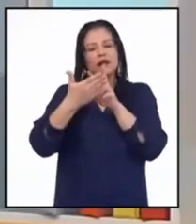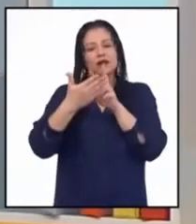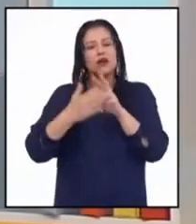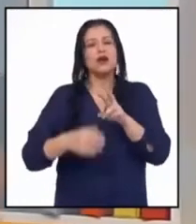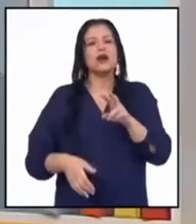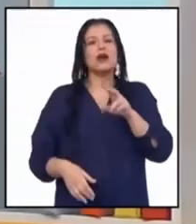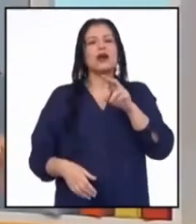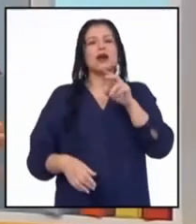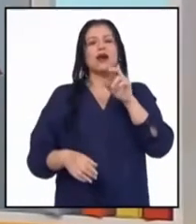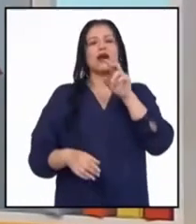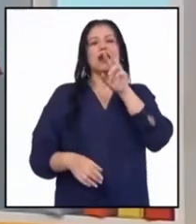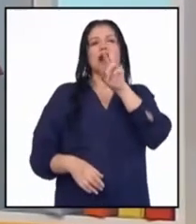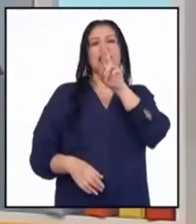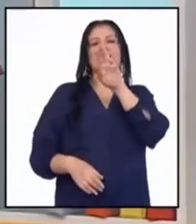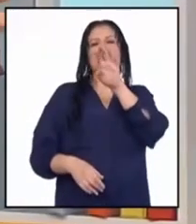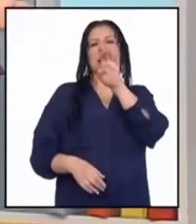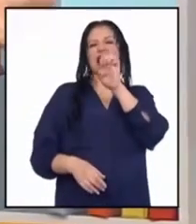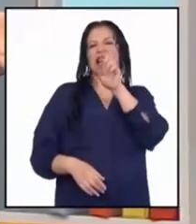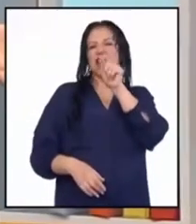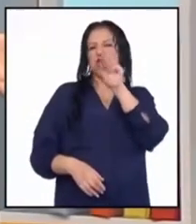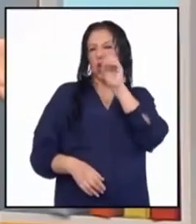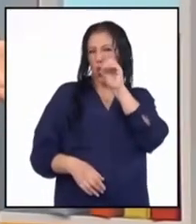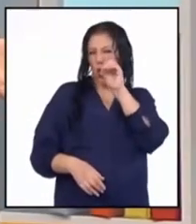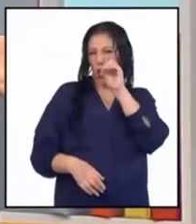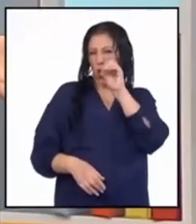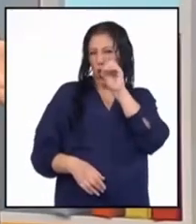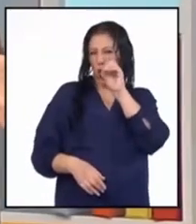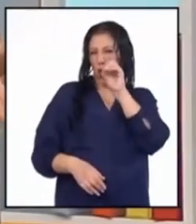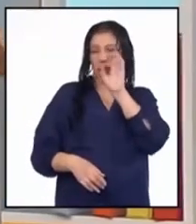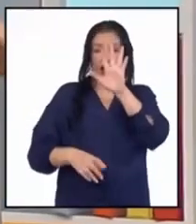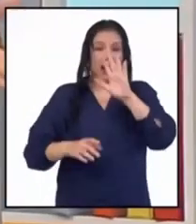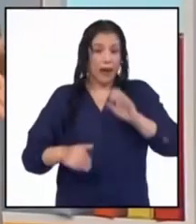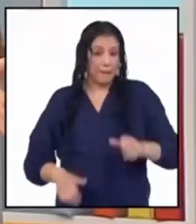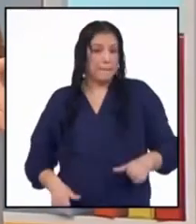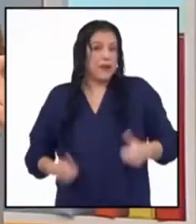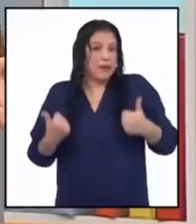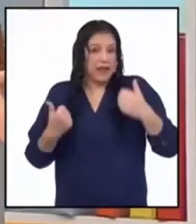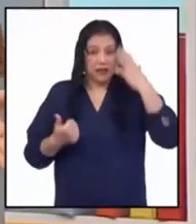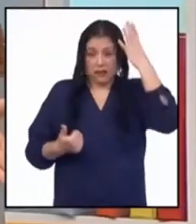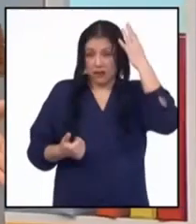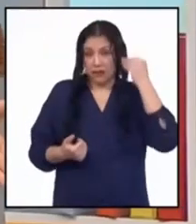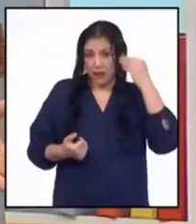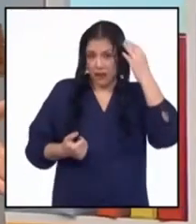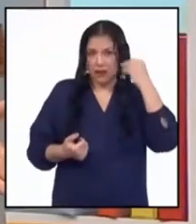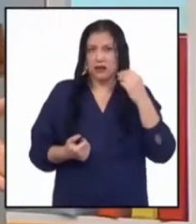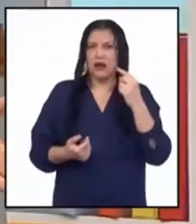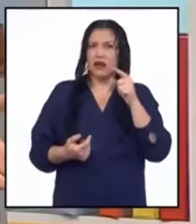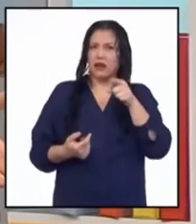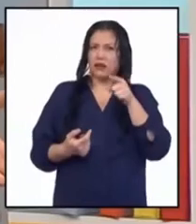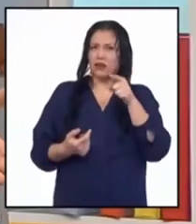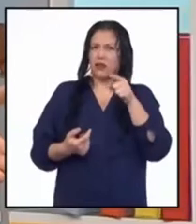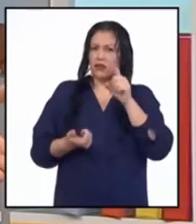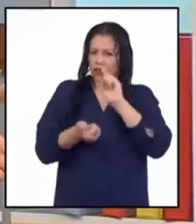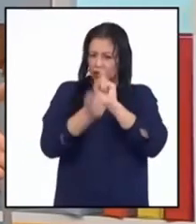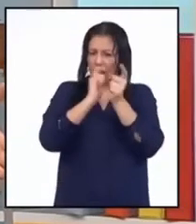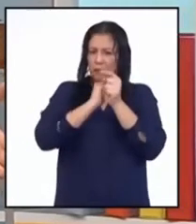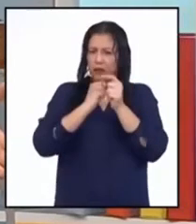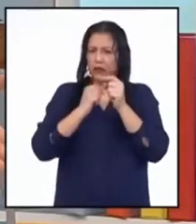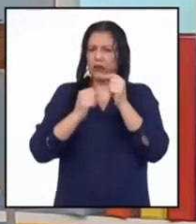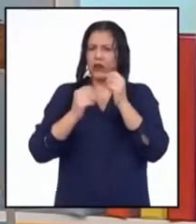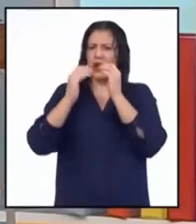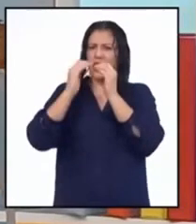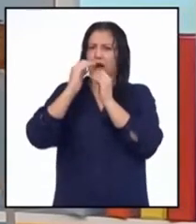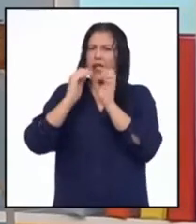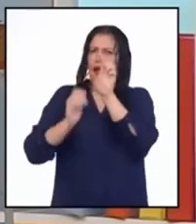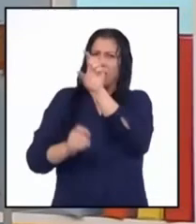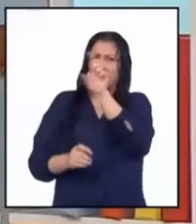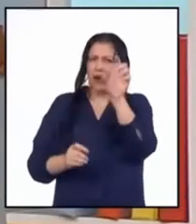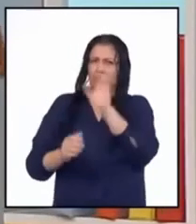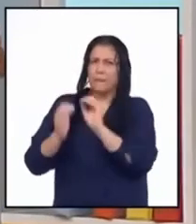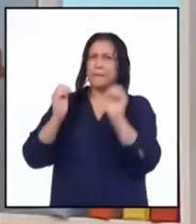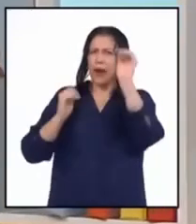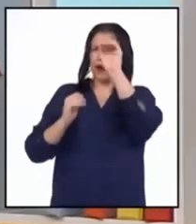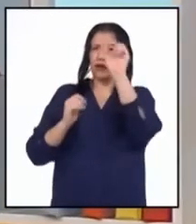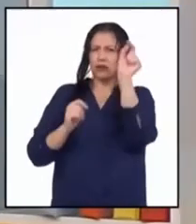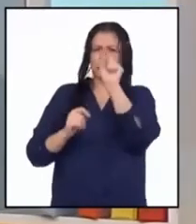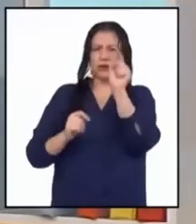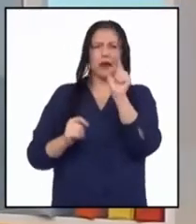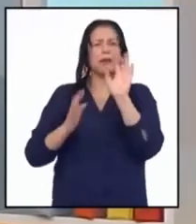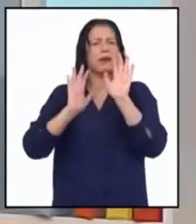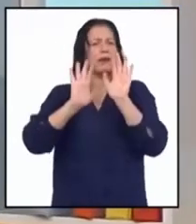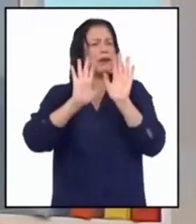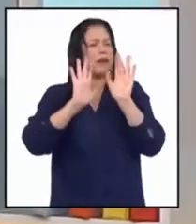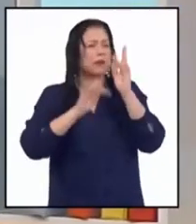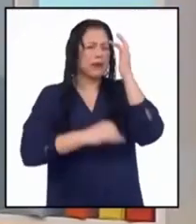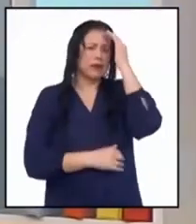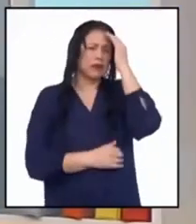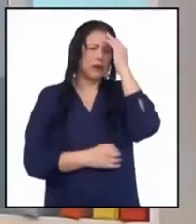reto de la vivencia. Y esos cambios, bueno, ya están mencionados arriba, además. Pero, a espérense, espérense